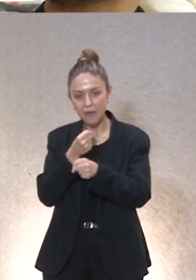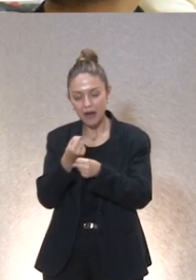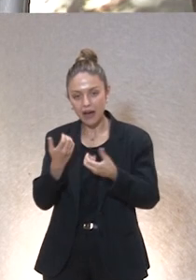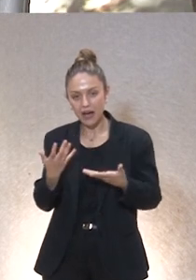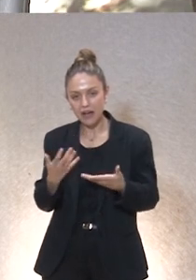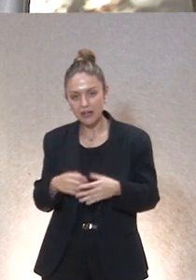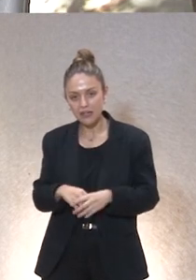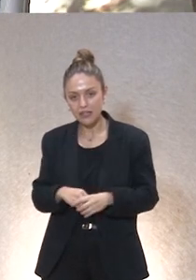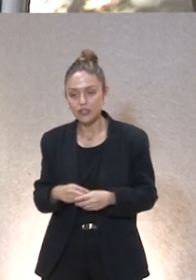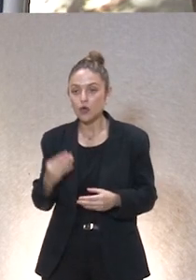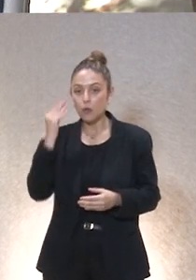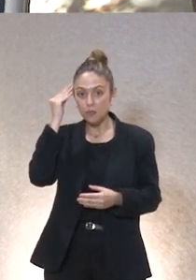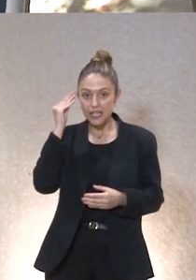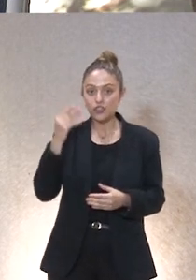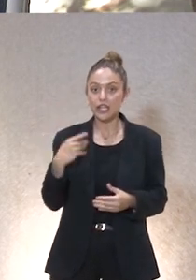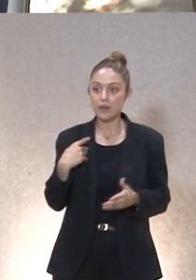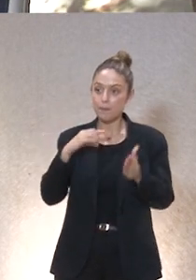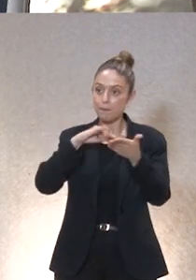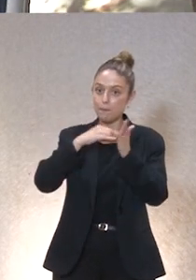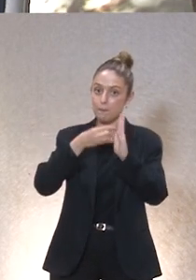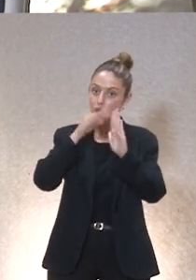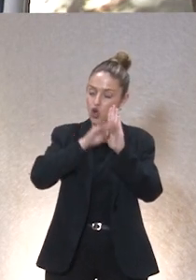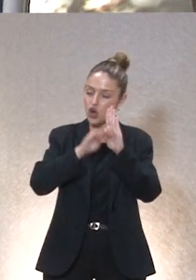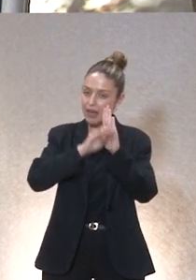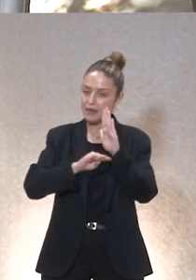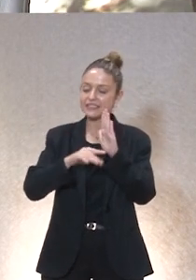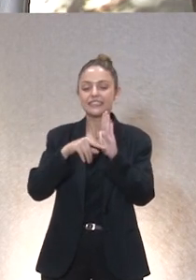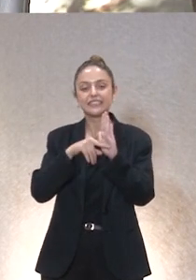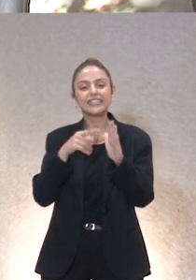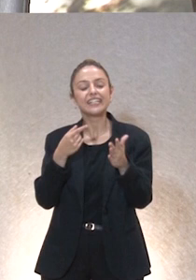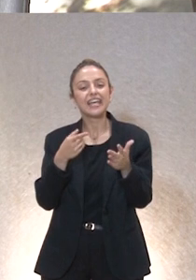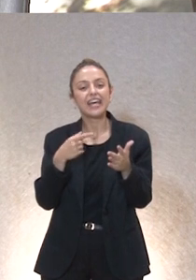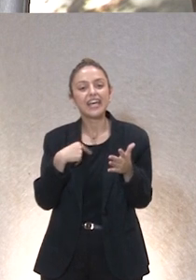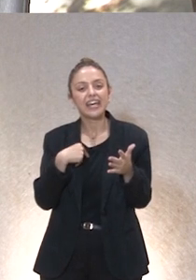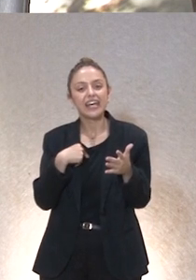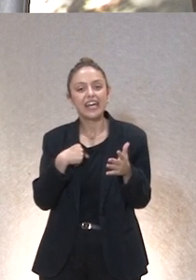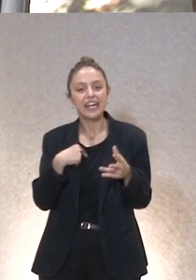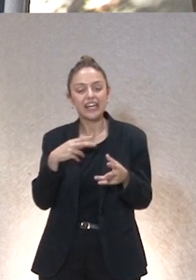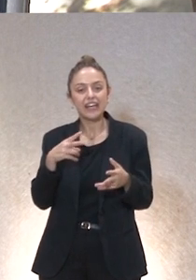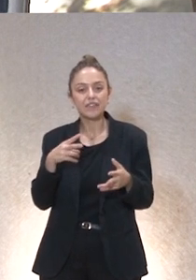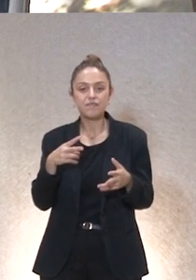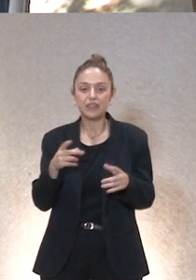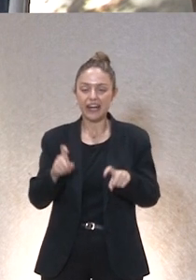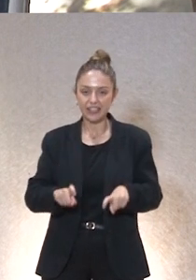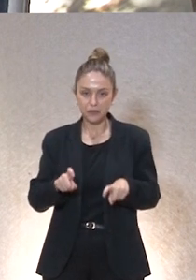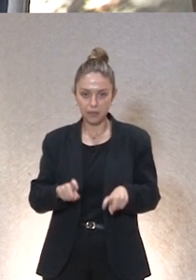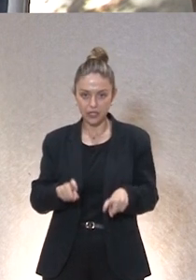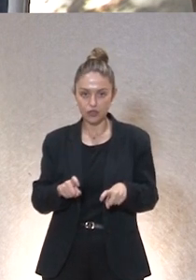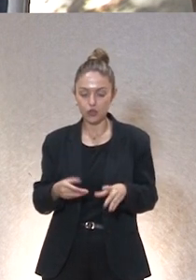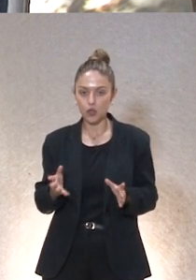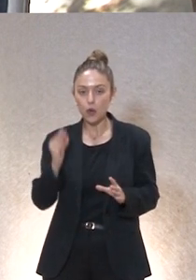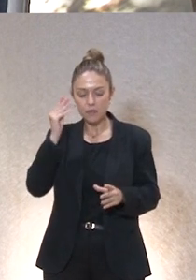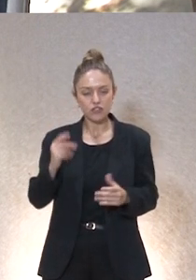bueno yo creo que ya hay programas de respiro y cuando hace varios años cuando aparecieron los programas de respiro de cuidadores realmente fue una fue una